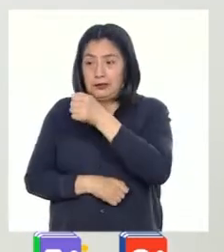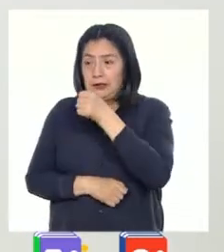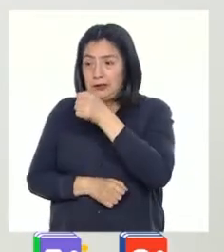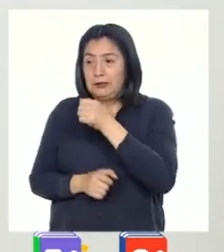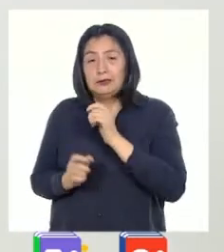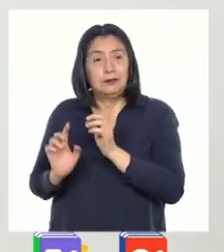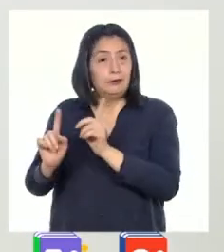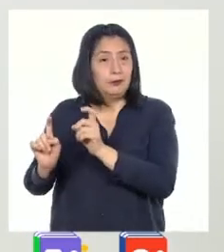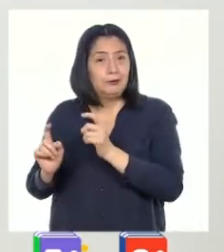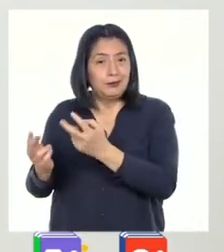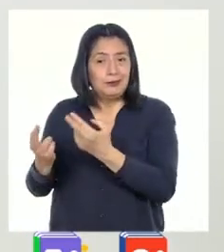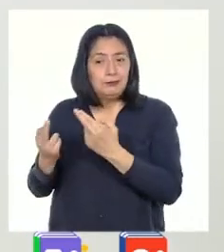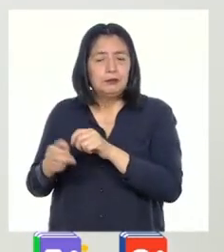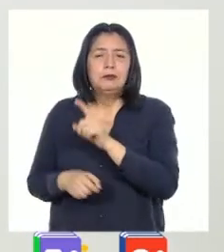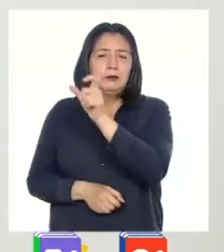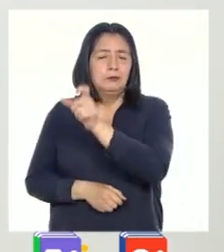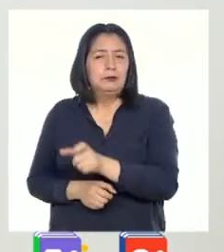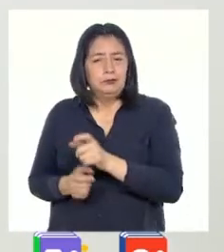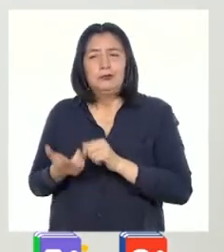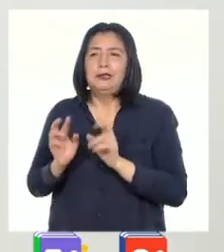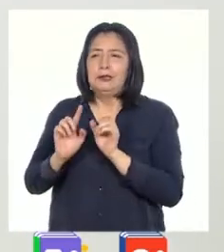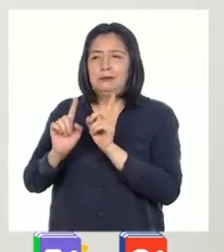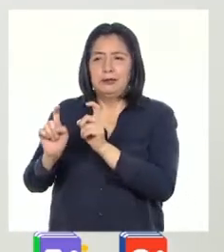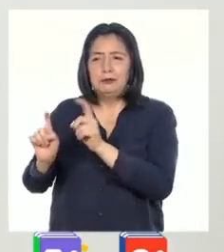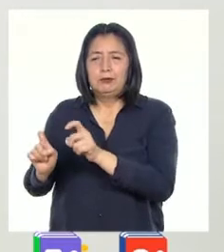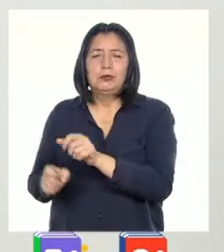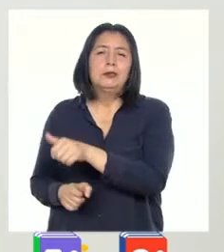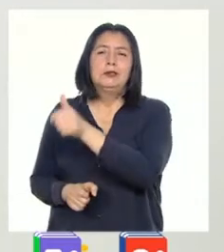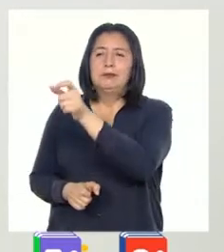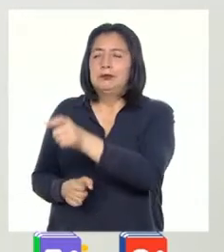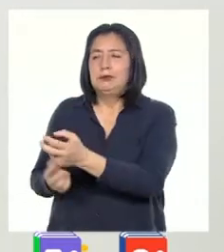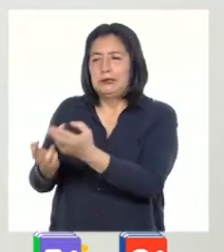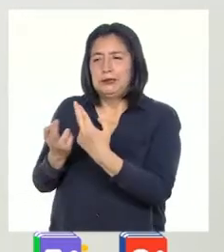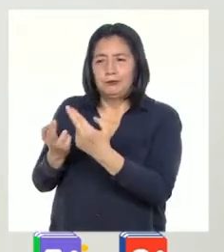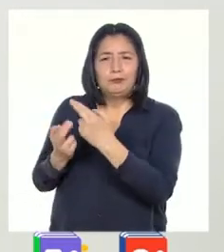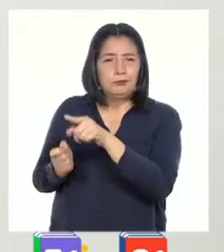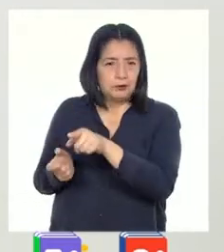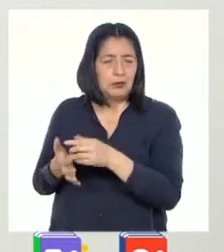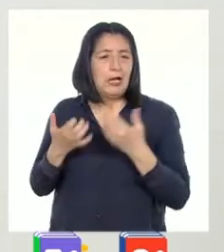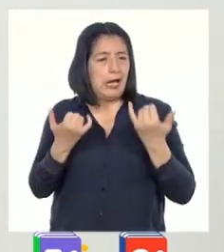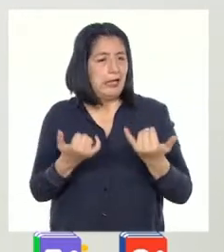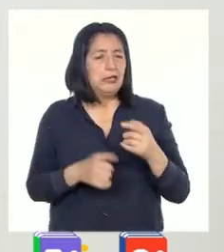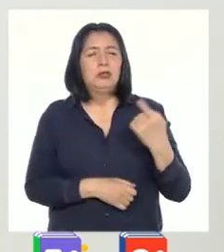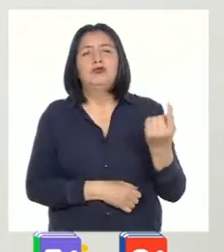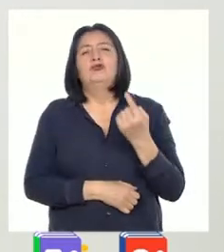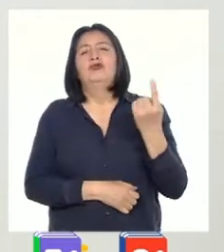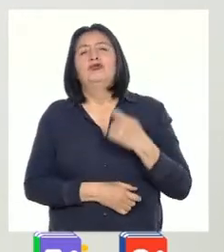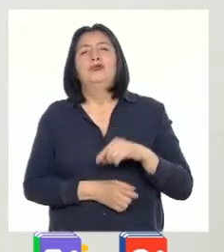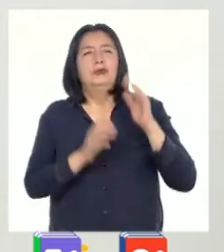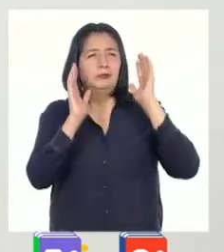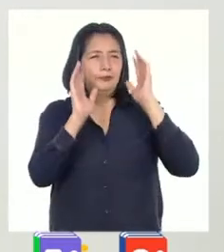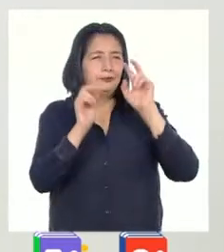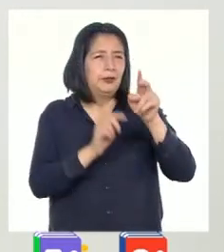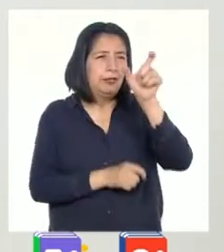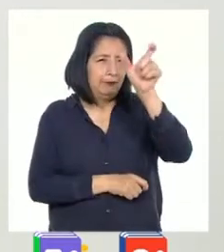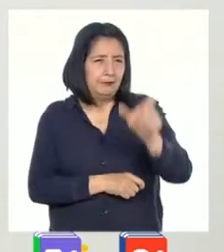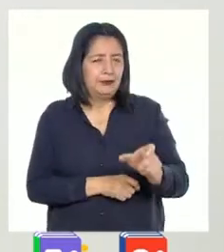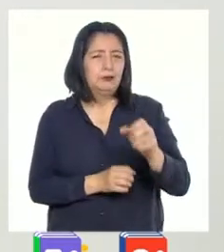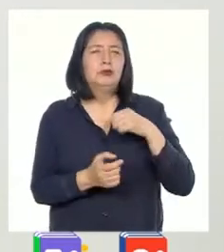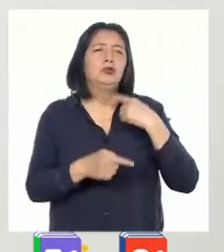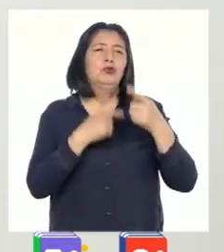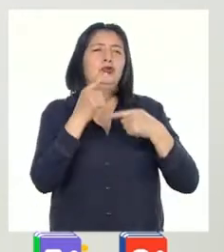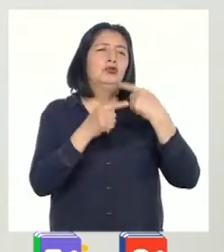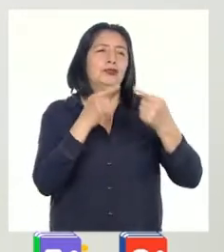ayer, en la que hay alguien que hace las preguntas y el entrevistado responde, aquí solo escucharemos a la persona